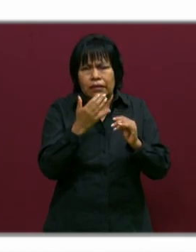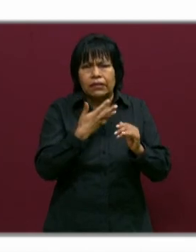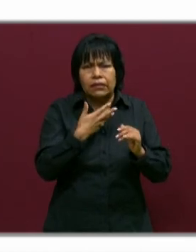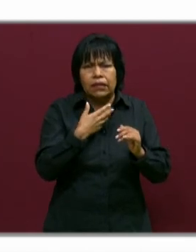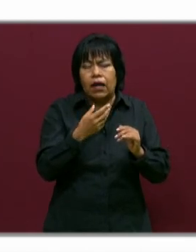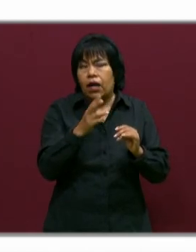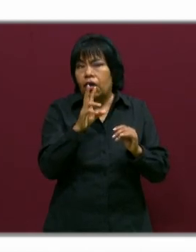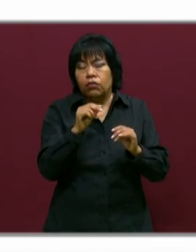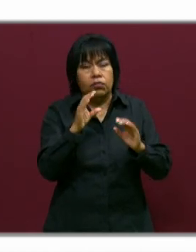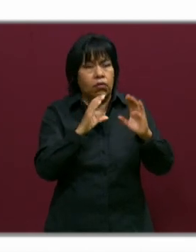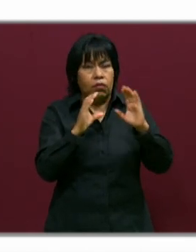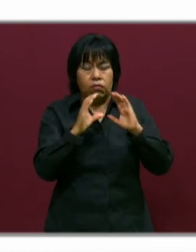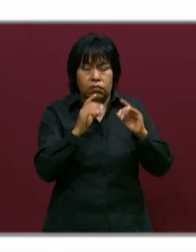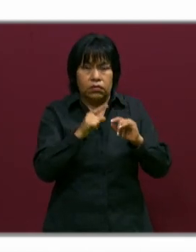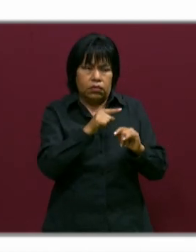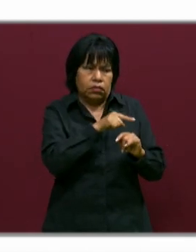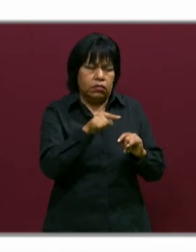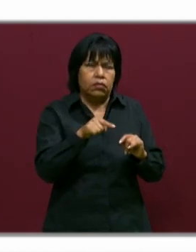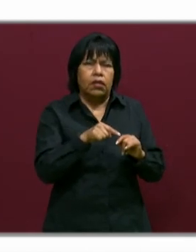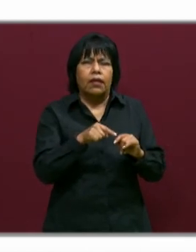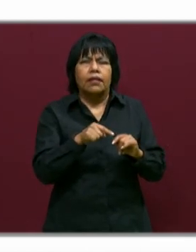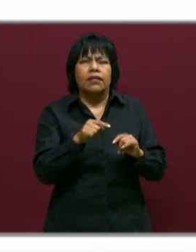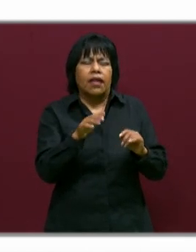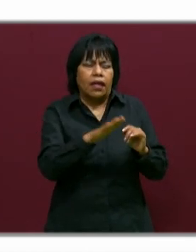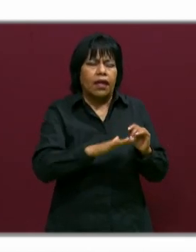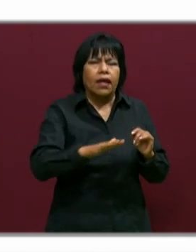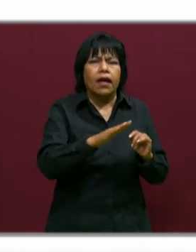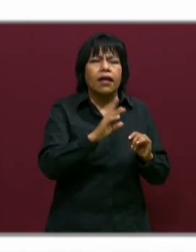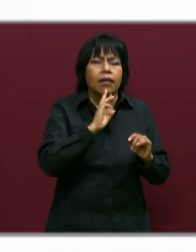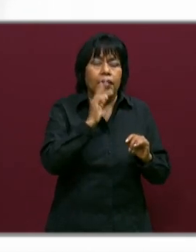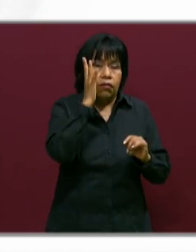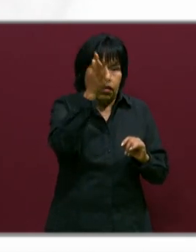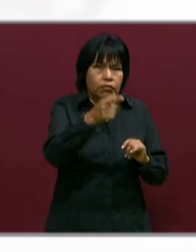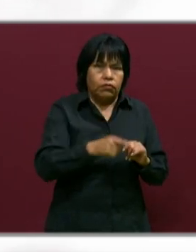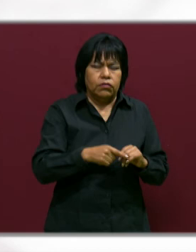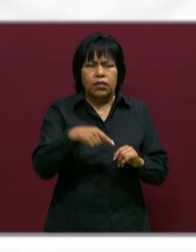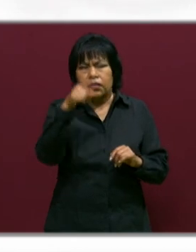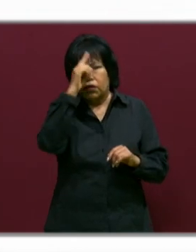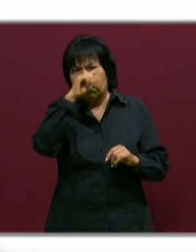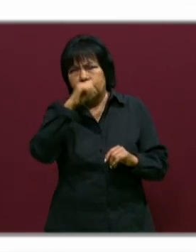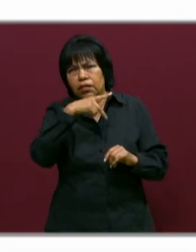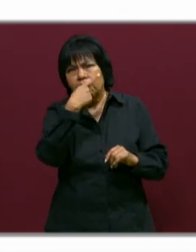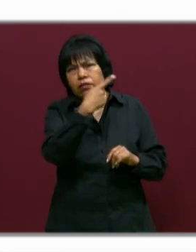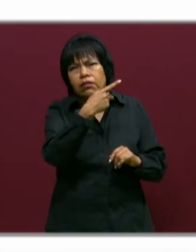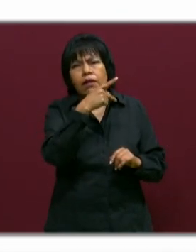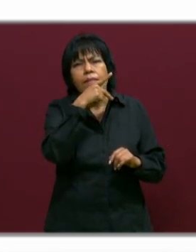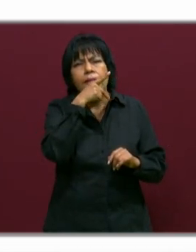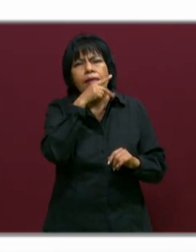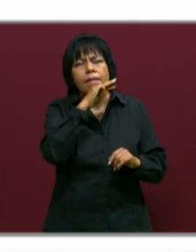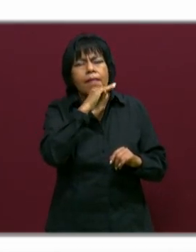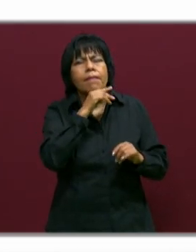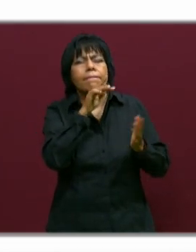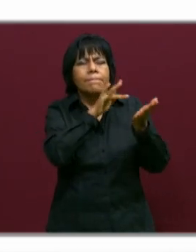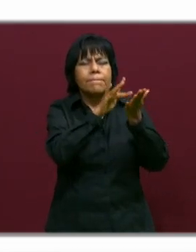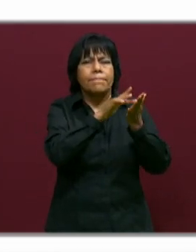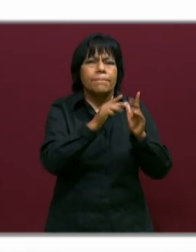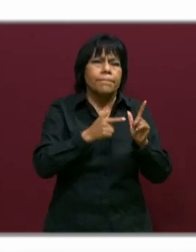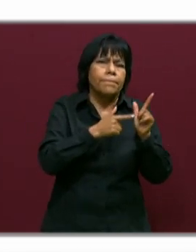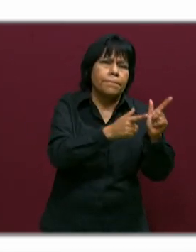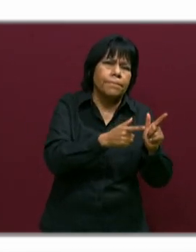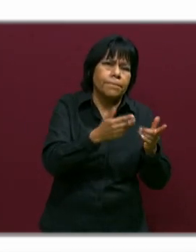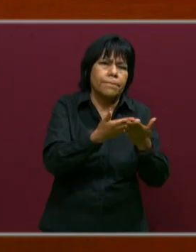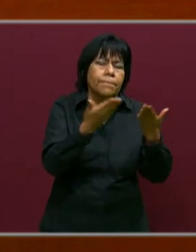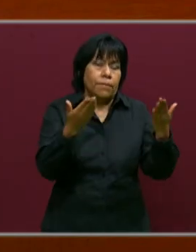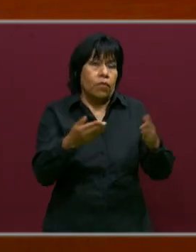qué fortalezas identificamos, áreas de mejora, y qué recomendaciones tendríamos que hacer a los padres de familia para poder apoyar durante